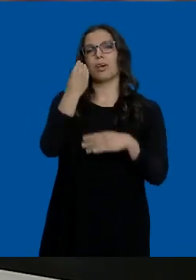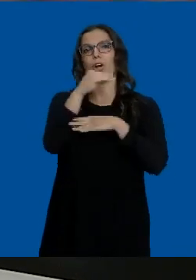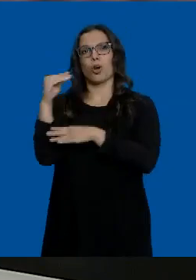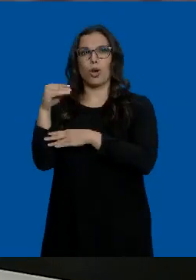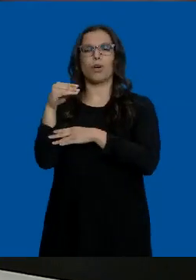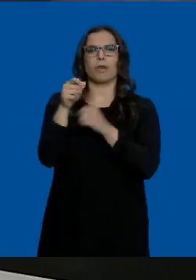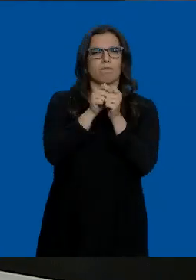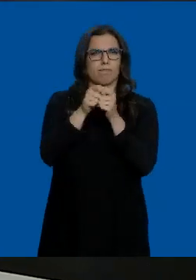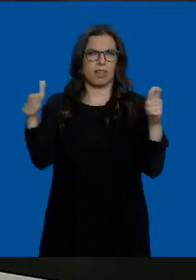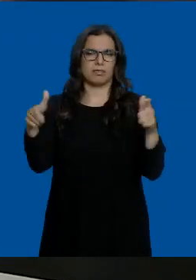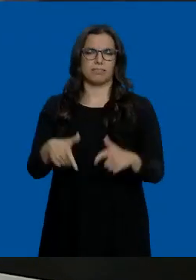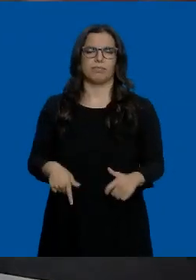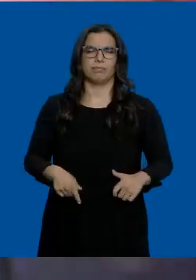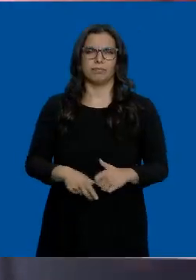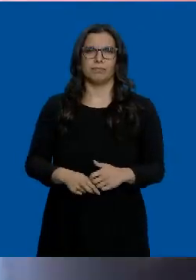incidencia de casos entre los jóvenes.